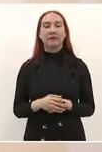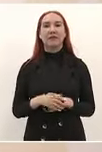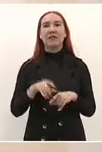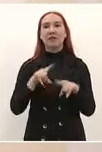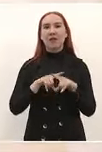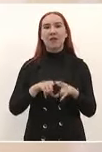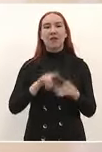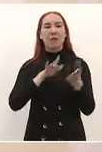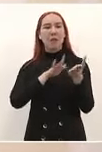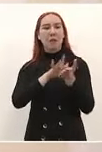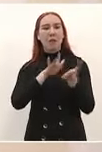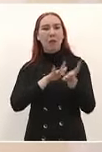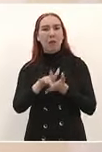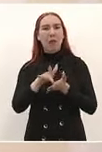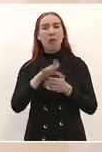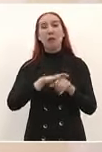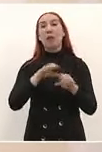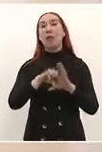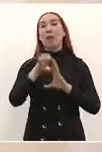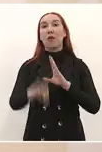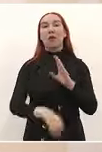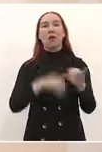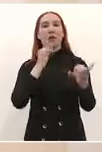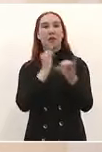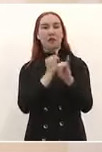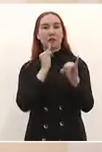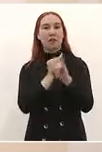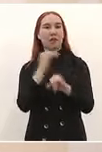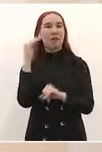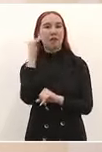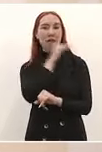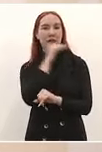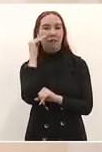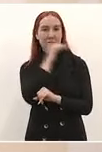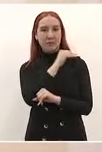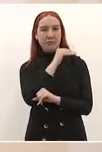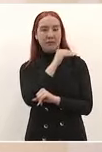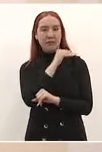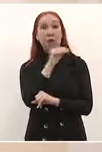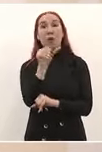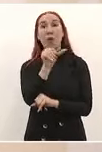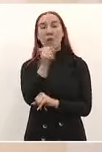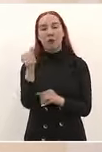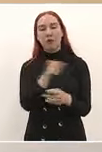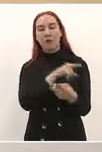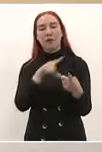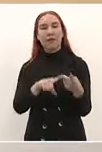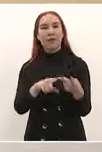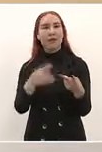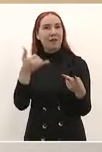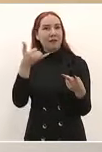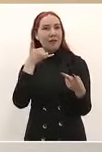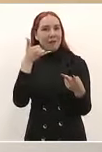de internet gratuito y programas celulares gratuitos